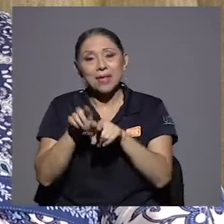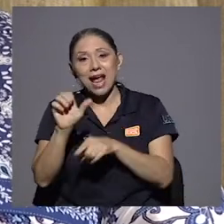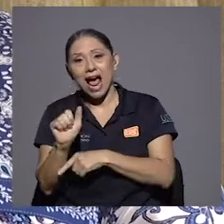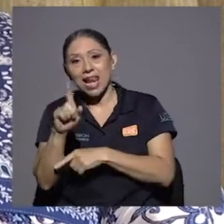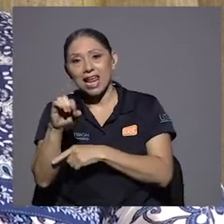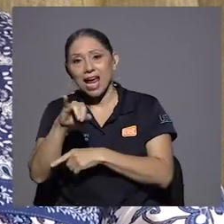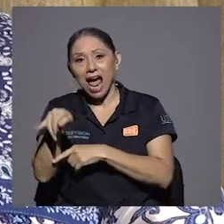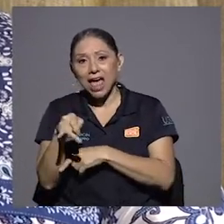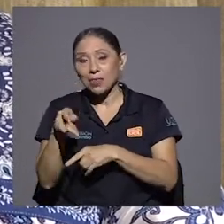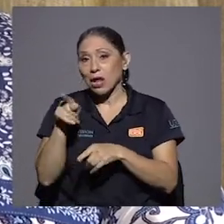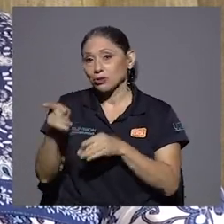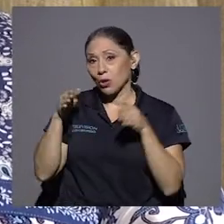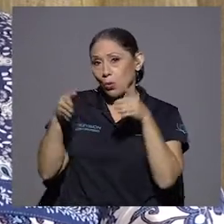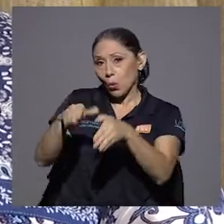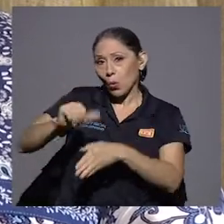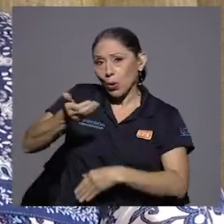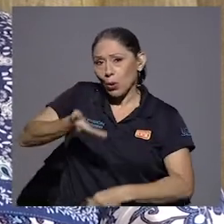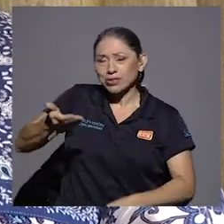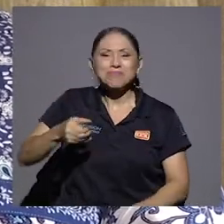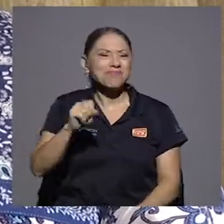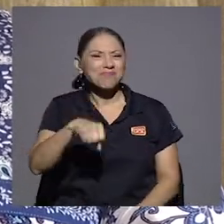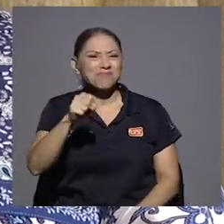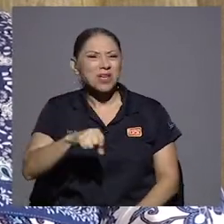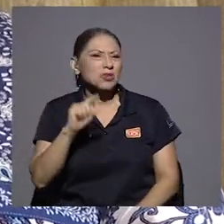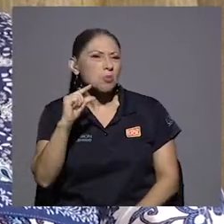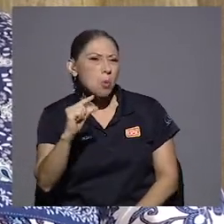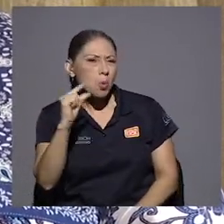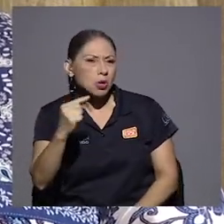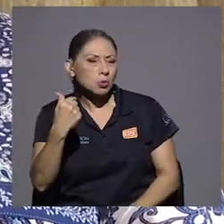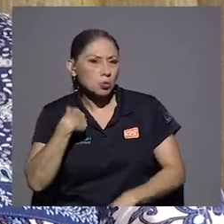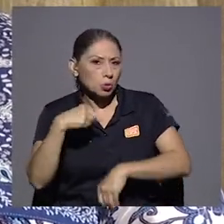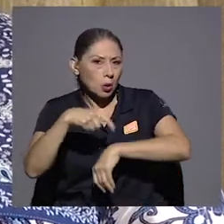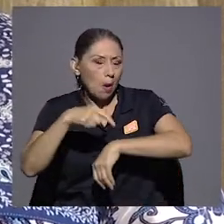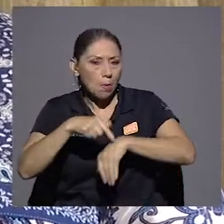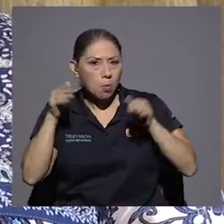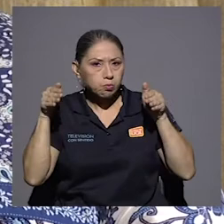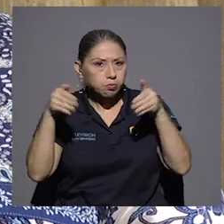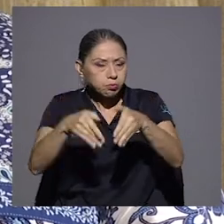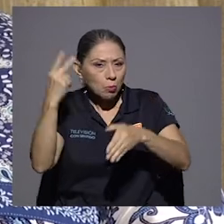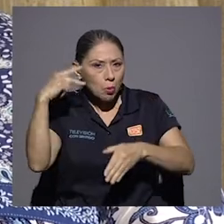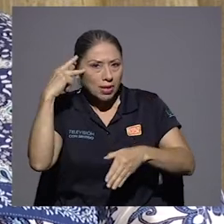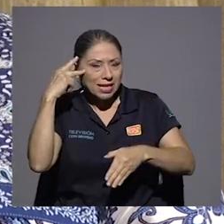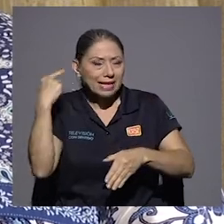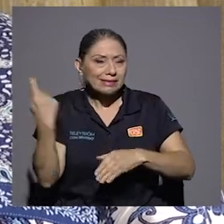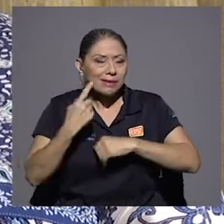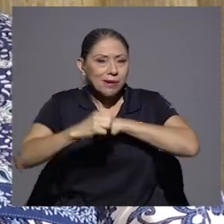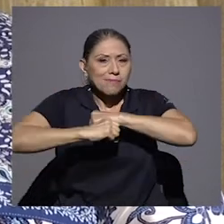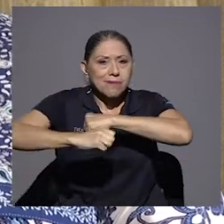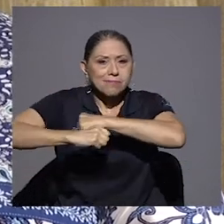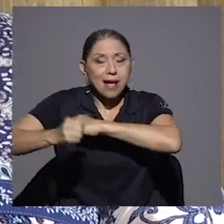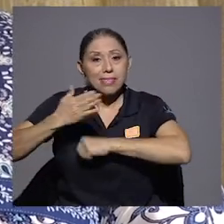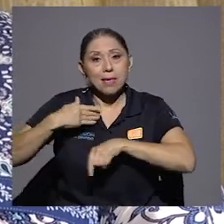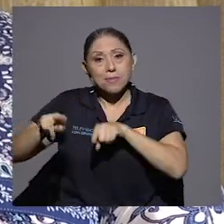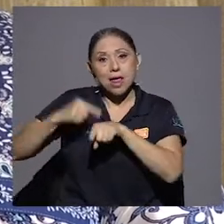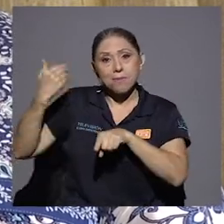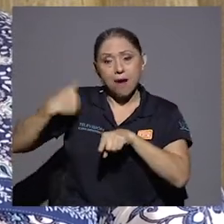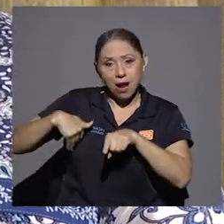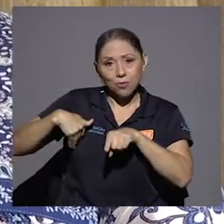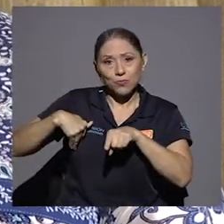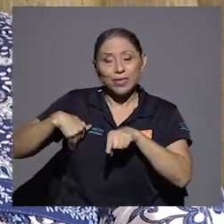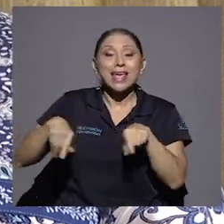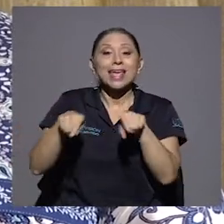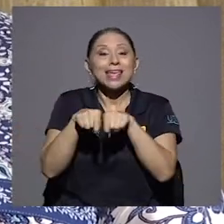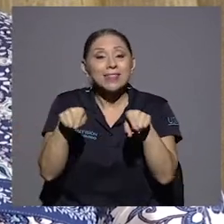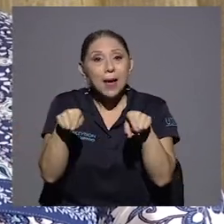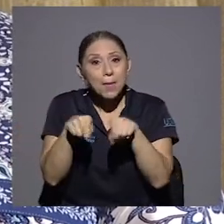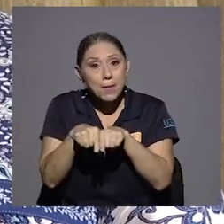trabajando en política siempre en las campañas de mi hermano y en un principio en las de don Miguel Ángel Rodríguez,